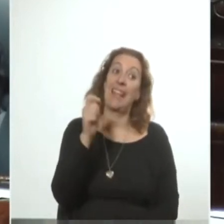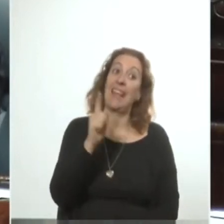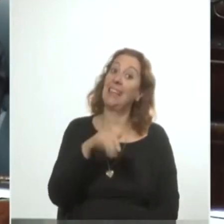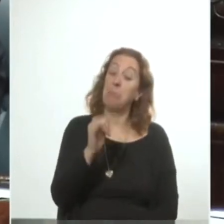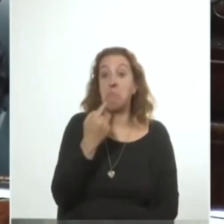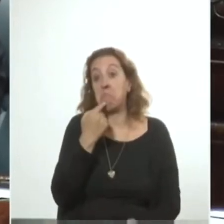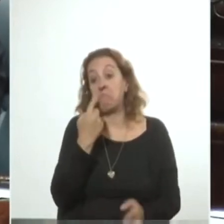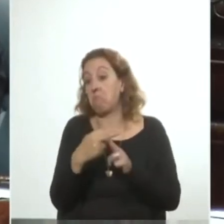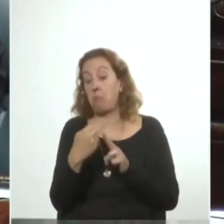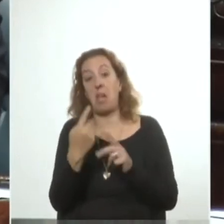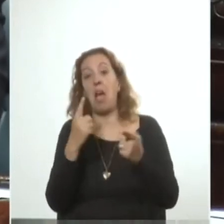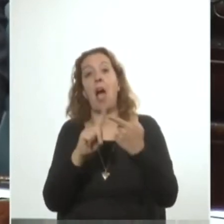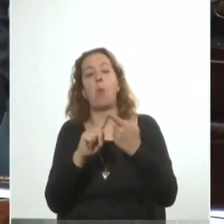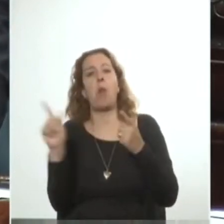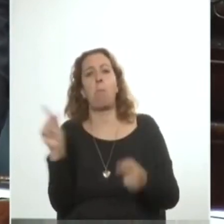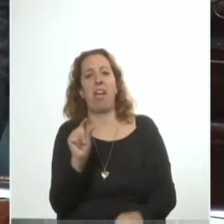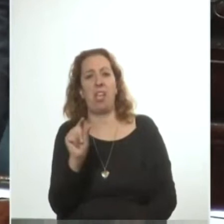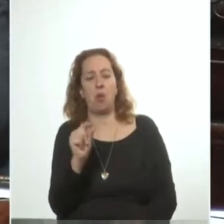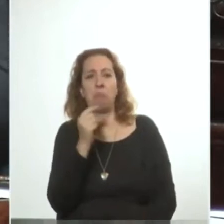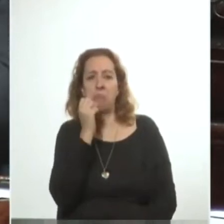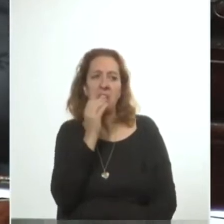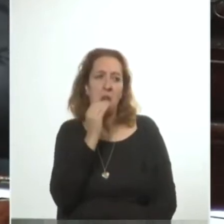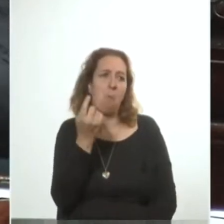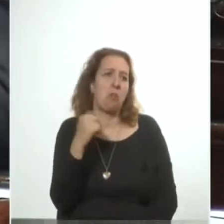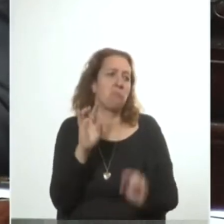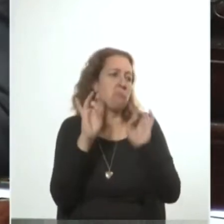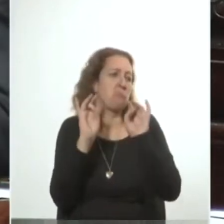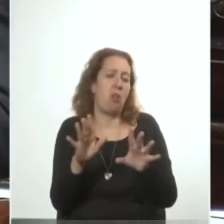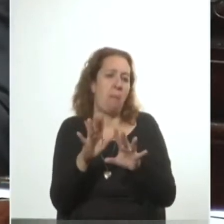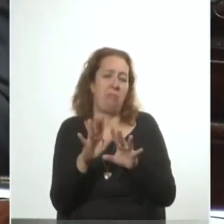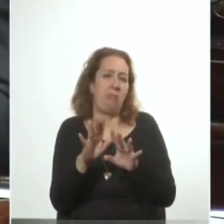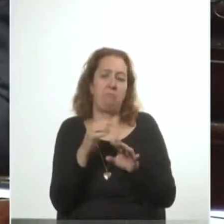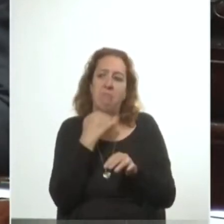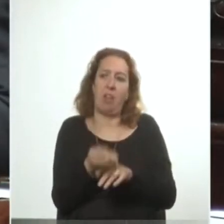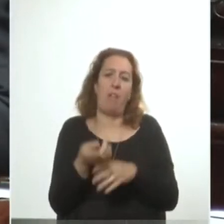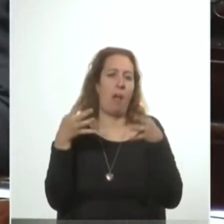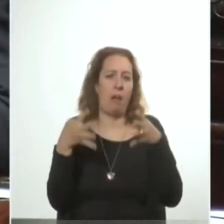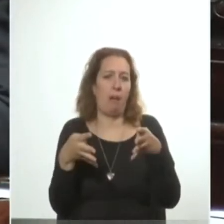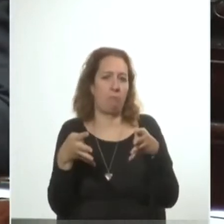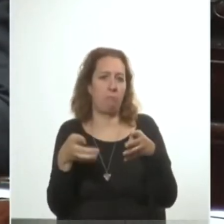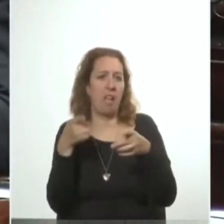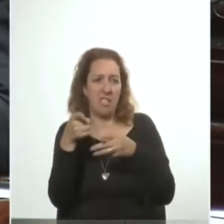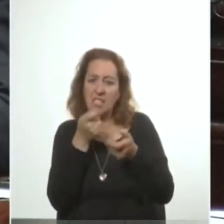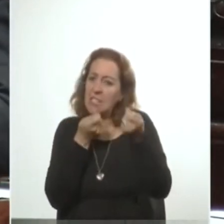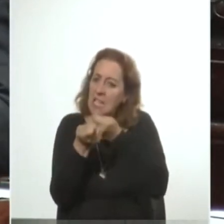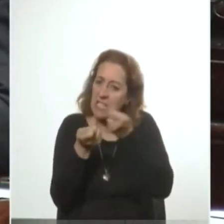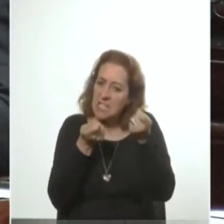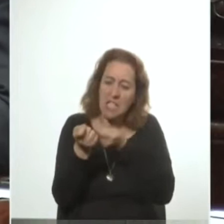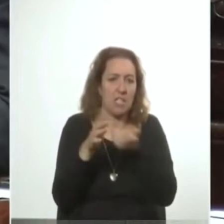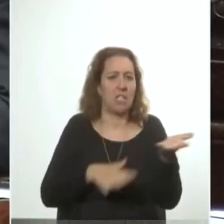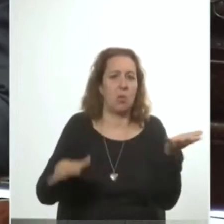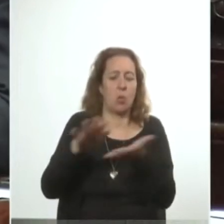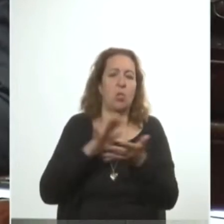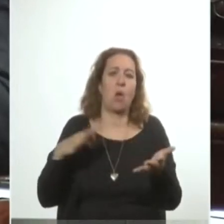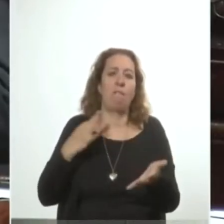pequeño. Y lo criticó, pues solo servía para hacer la guerra. Así de tensa estaba la situación en la vida